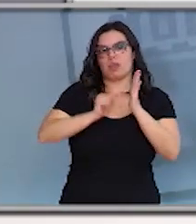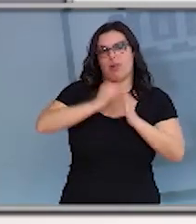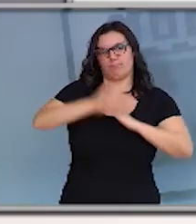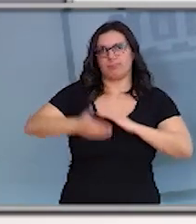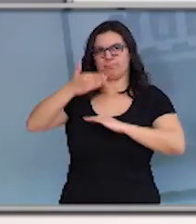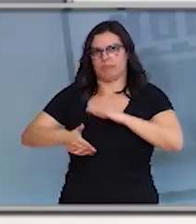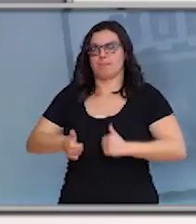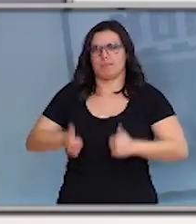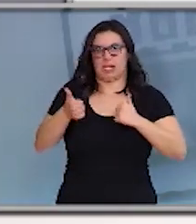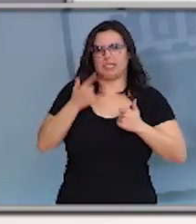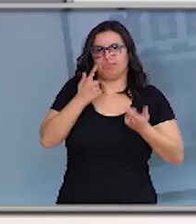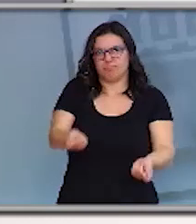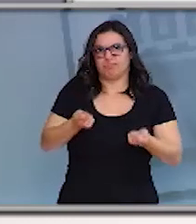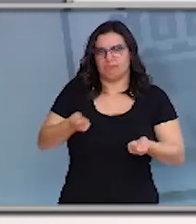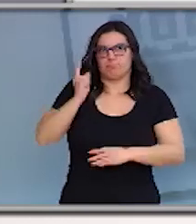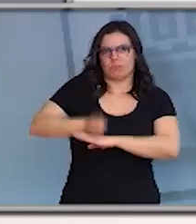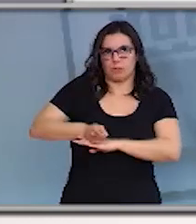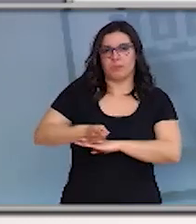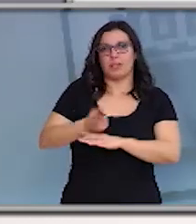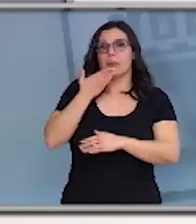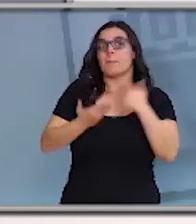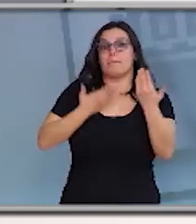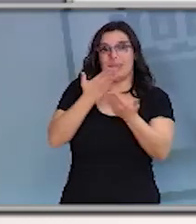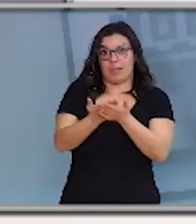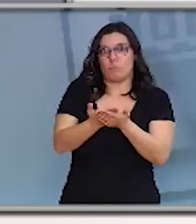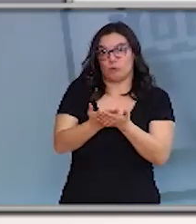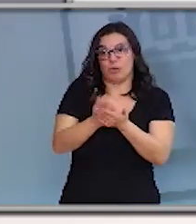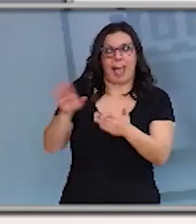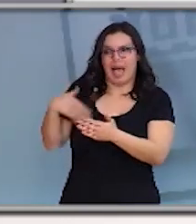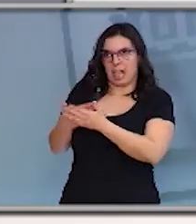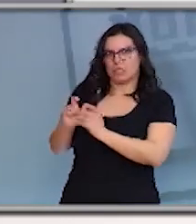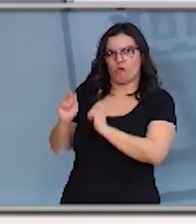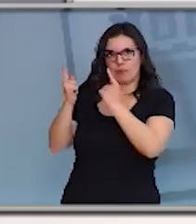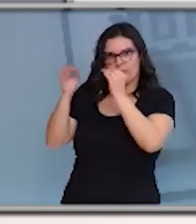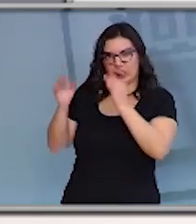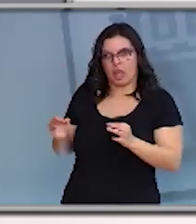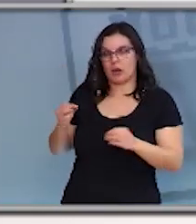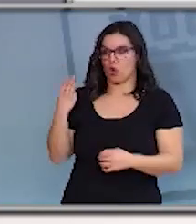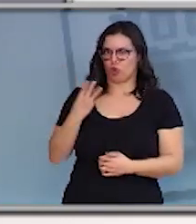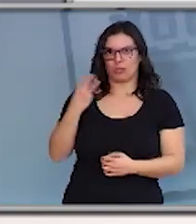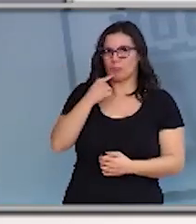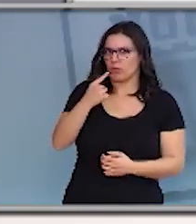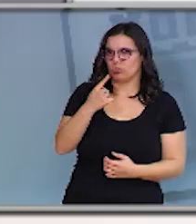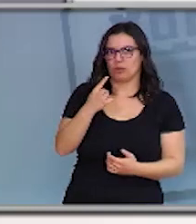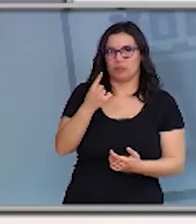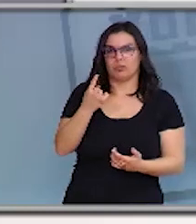oportunas y desde luego lo que sí pedimos mientras esto hemos insistido los tres mientras esta decisión se tome